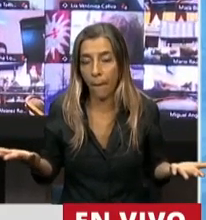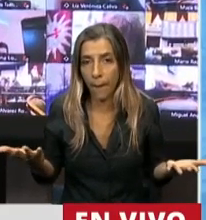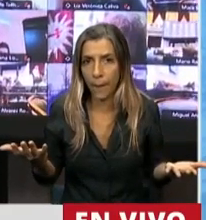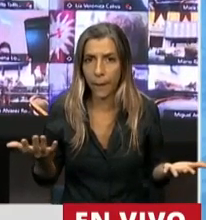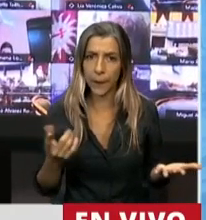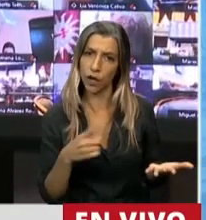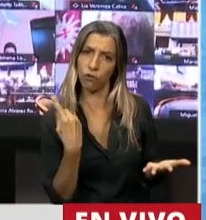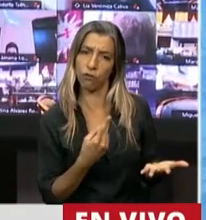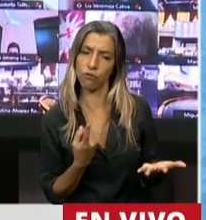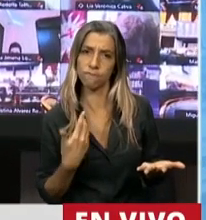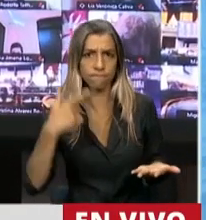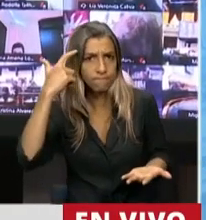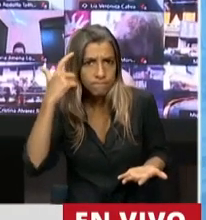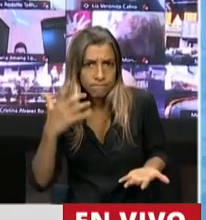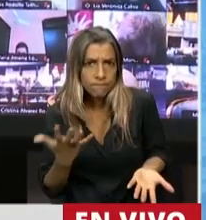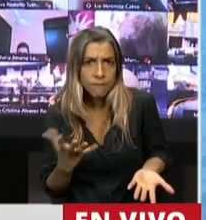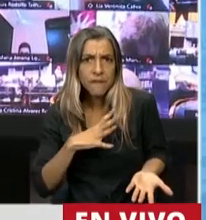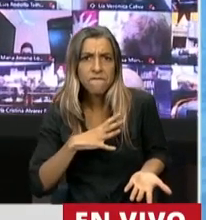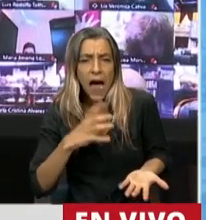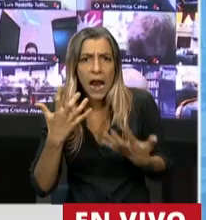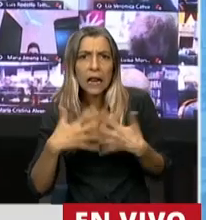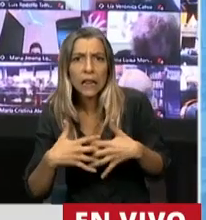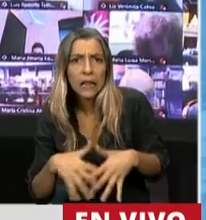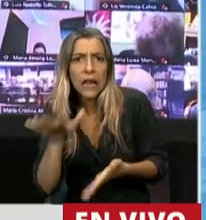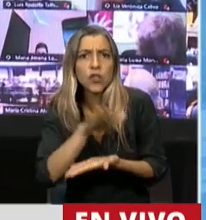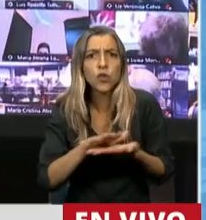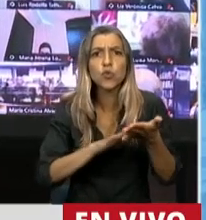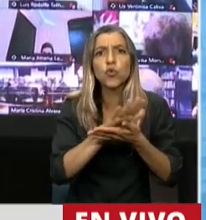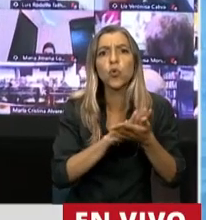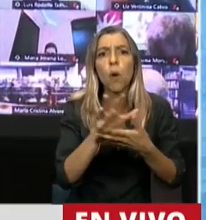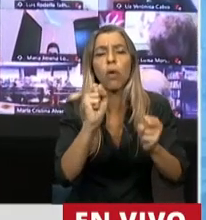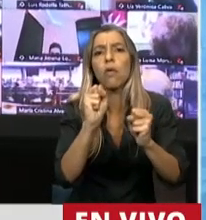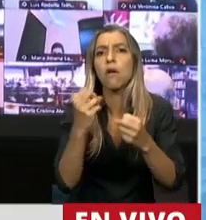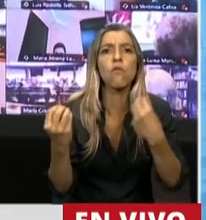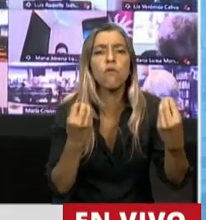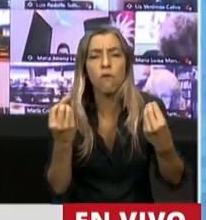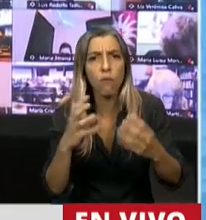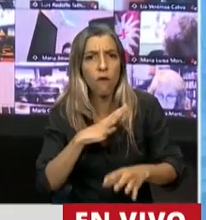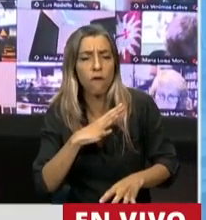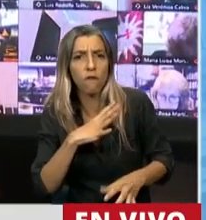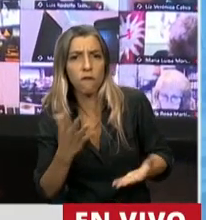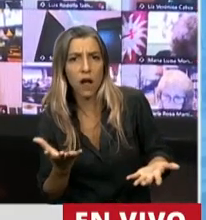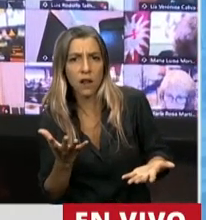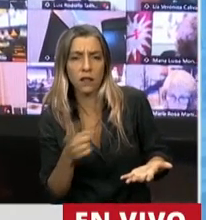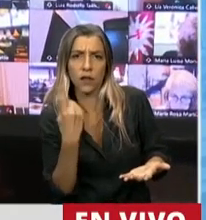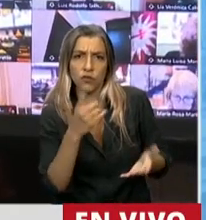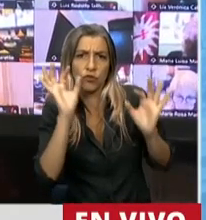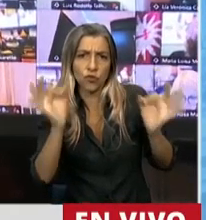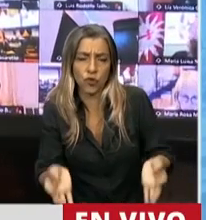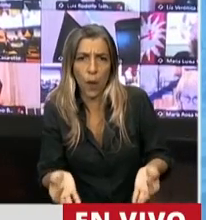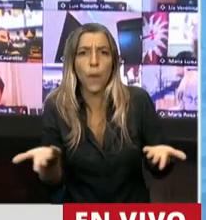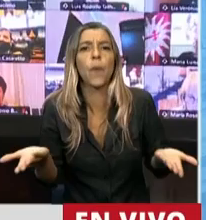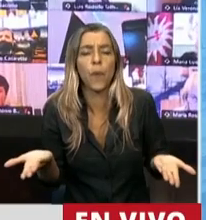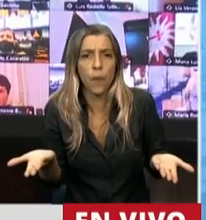analizar la posibilidad de encontrar una solución, sobre todo teniendo más del